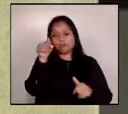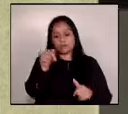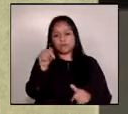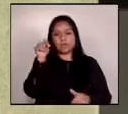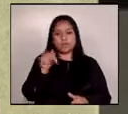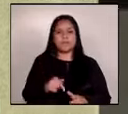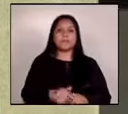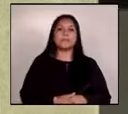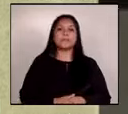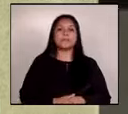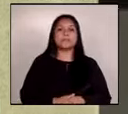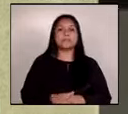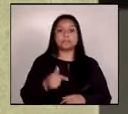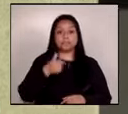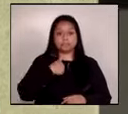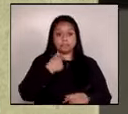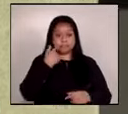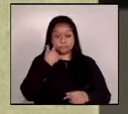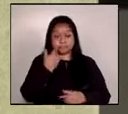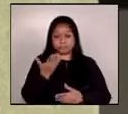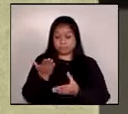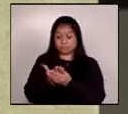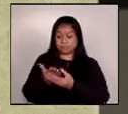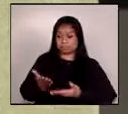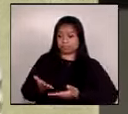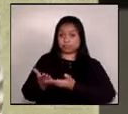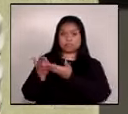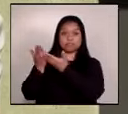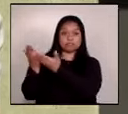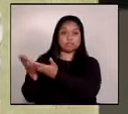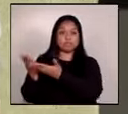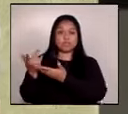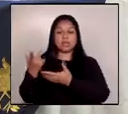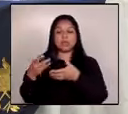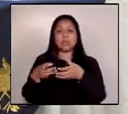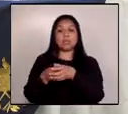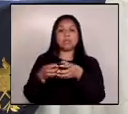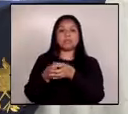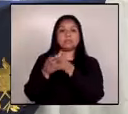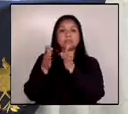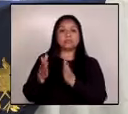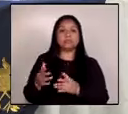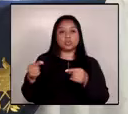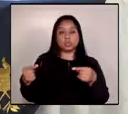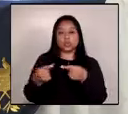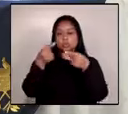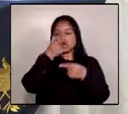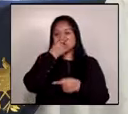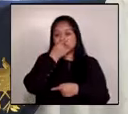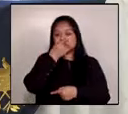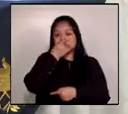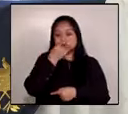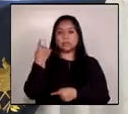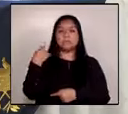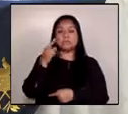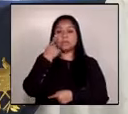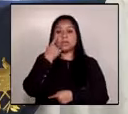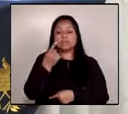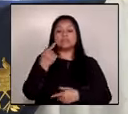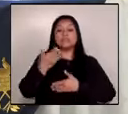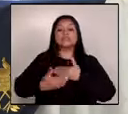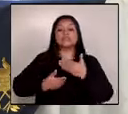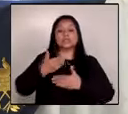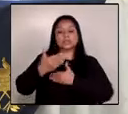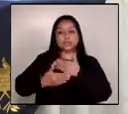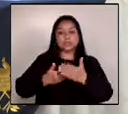de hoy yo las entrego a su vez al comisionado contra la corrupción para que se proceda